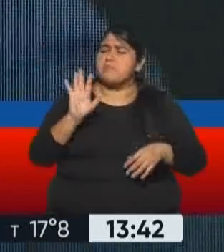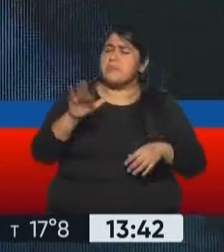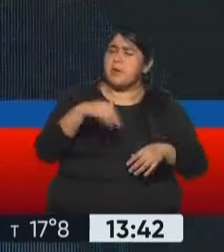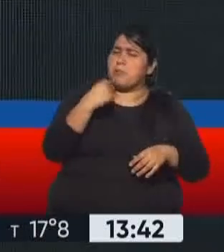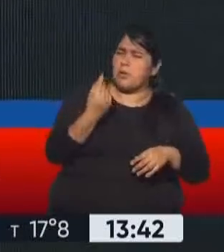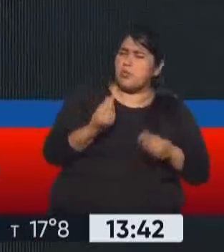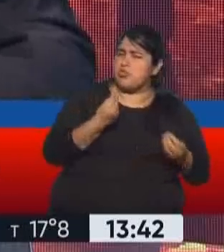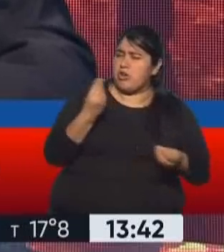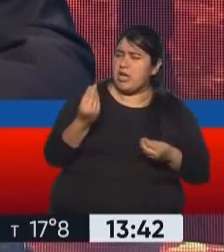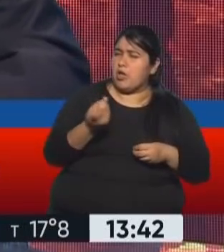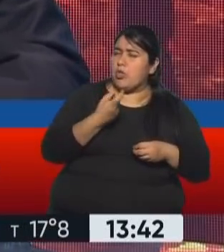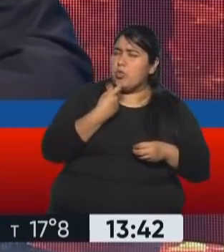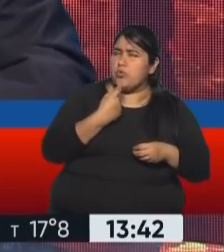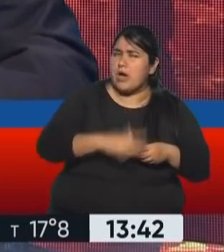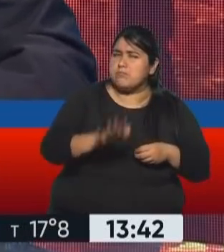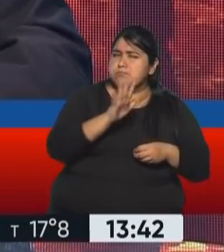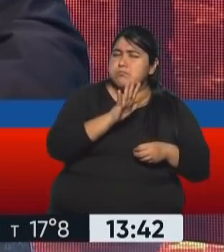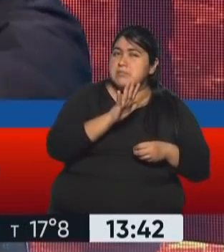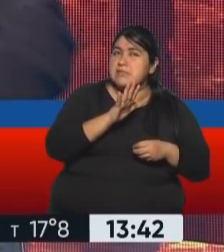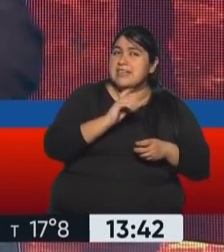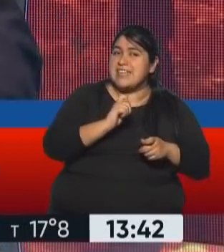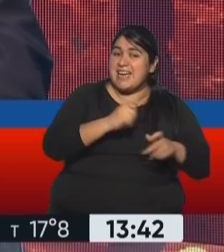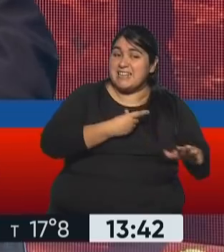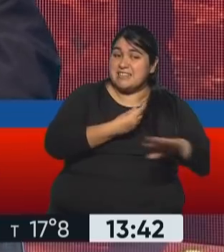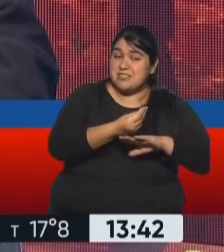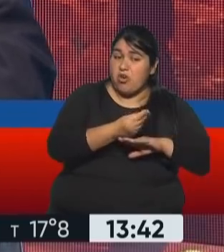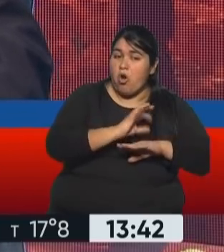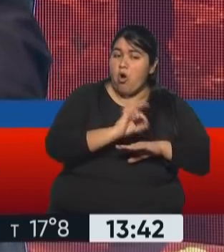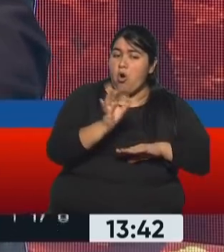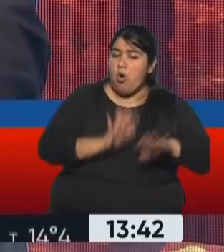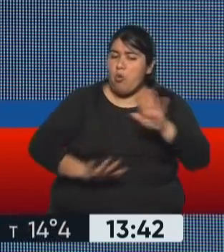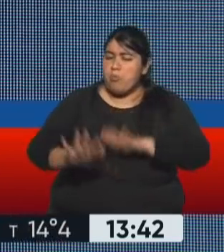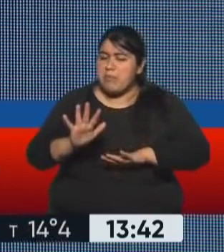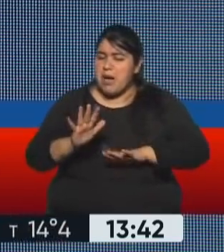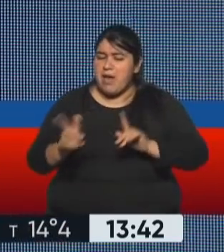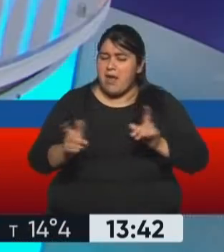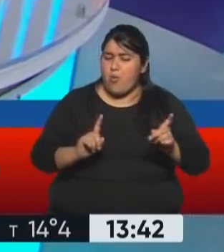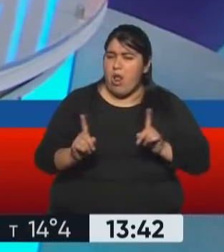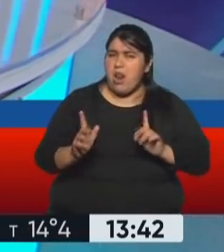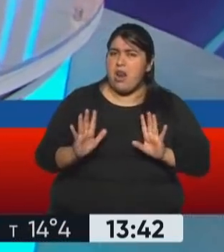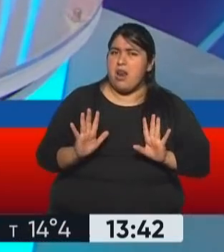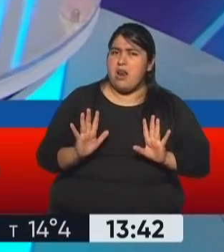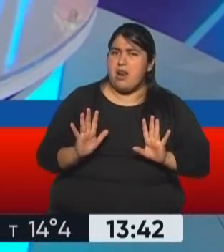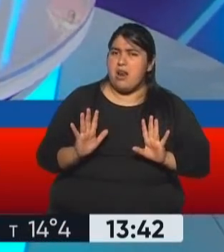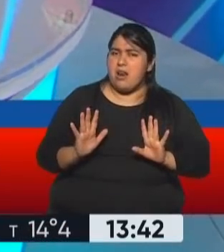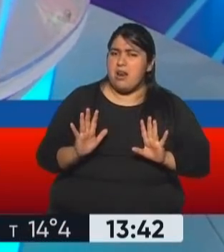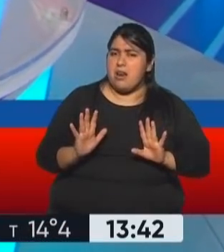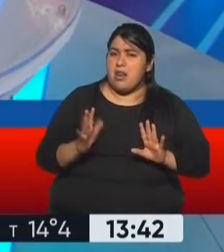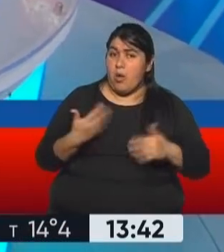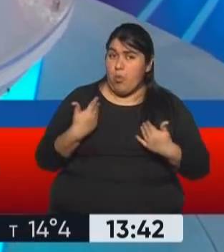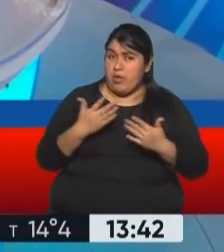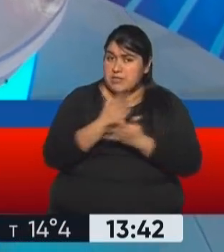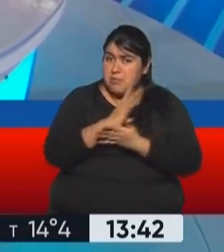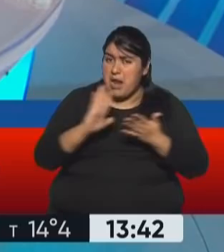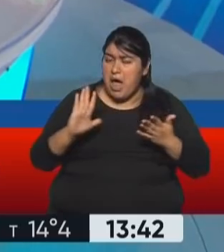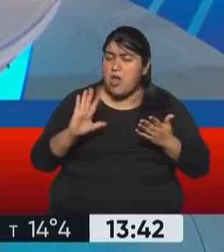quién gestiona el modelo? Bueno, ese es uno de los interrogantes que se está esperando. ¿Va a avanzar en algún tipo de diversificación de la